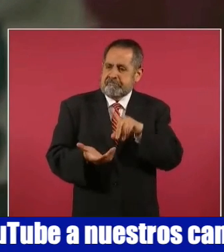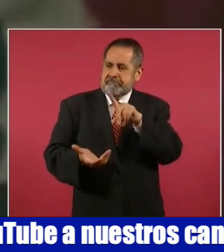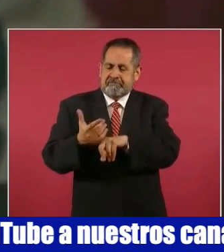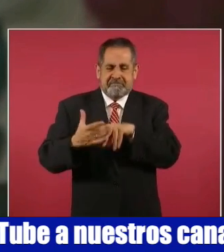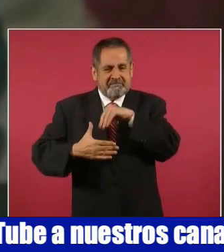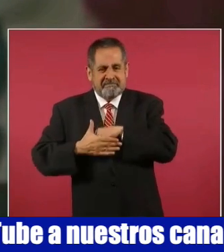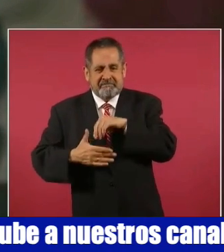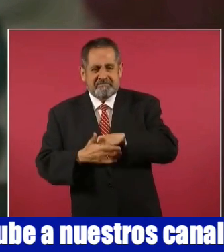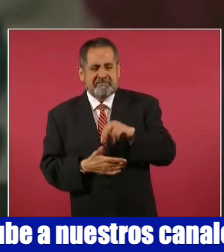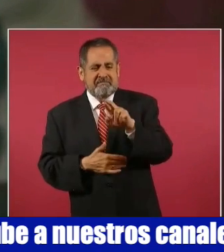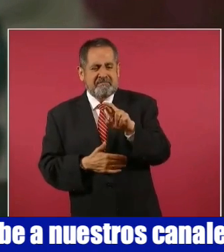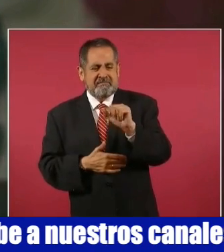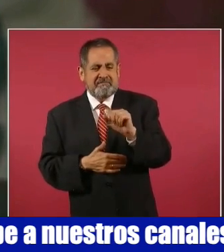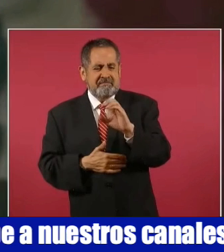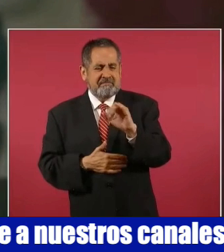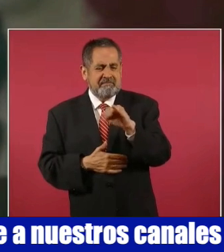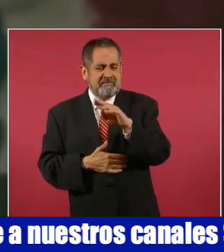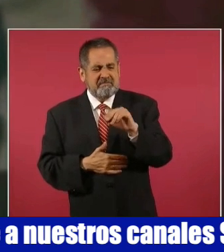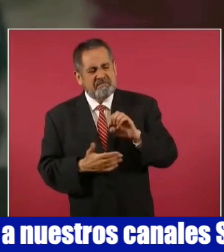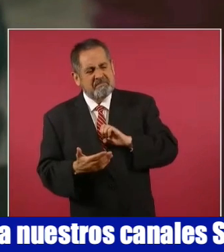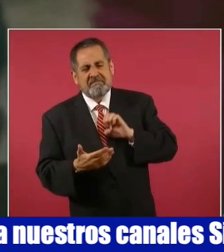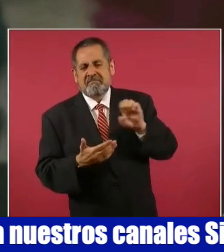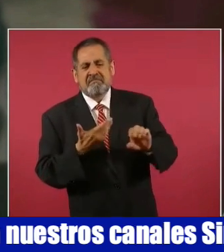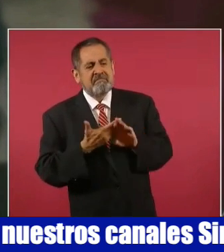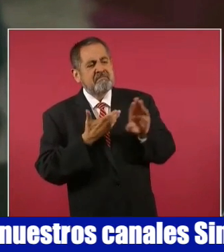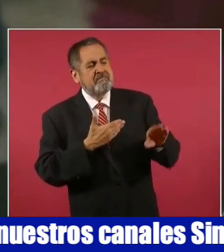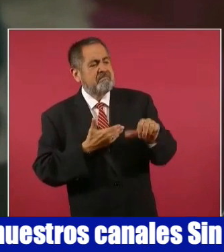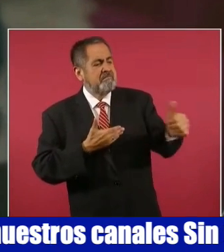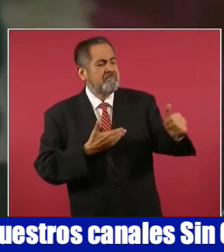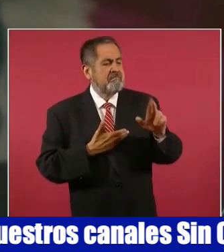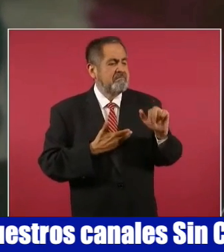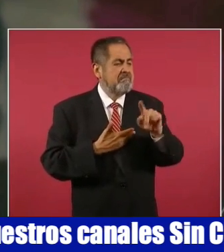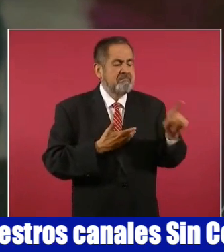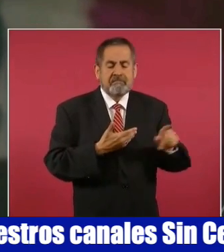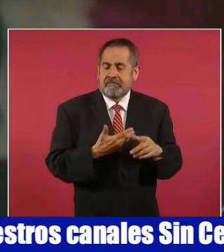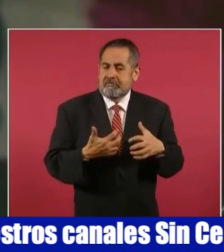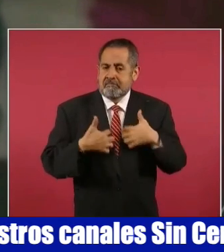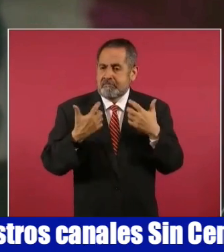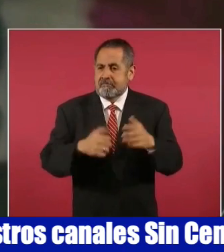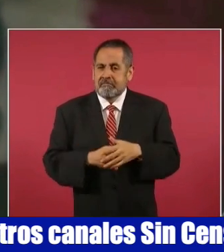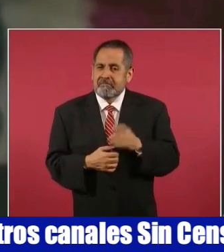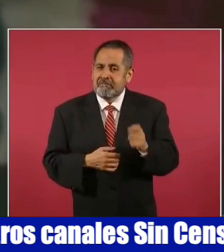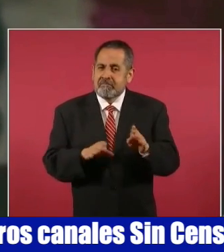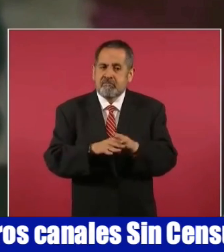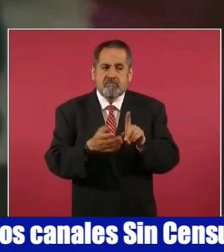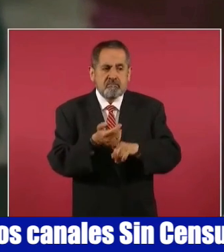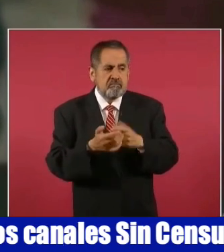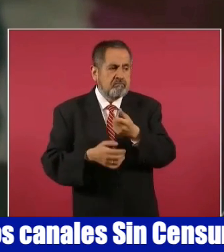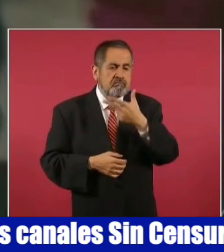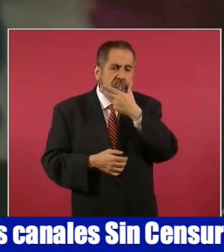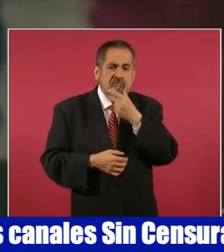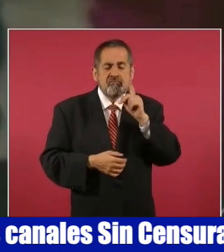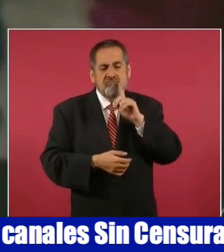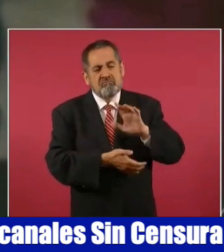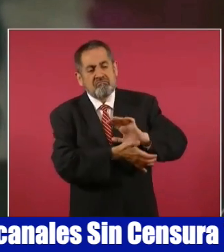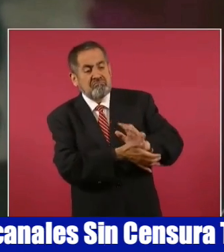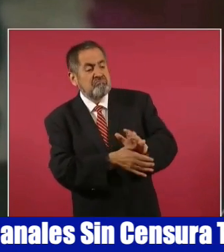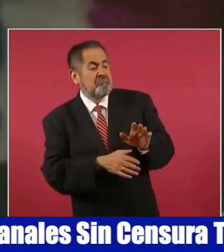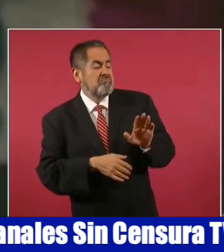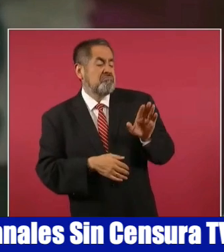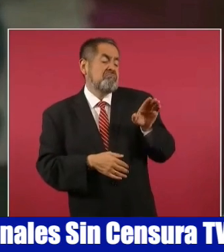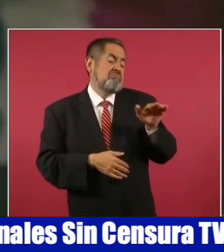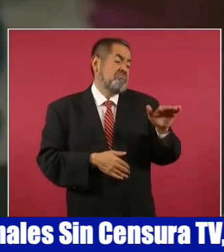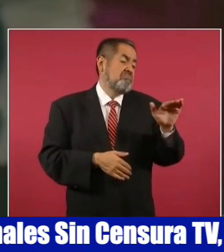e impunidad, esto es, se relega a hombres y mujeres por alguna supuesta